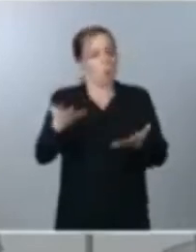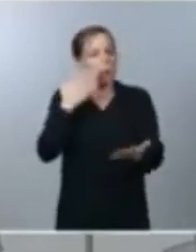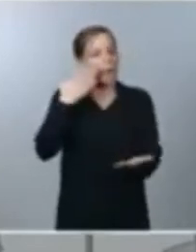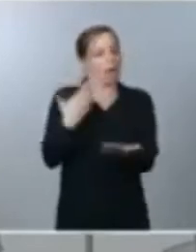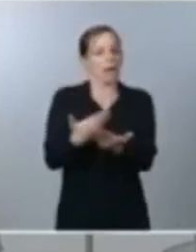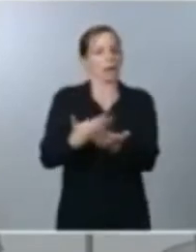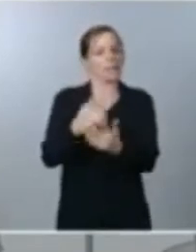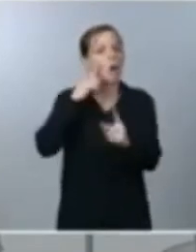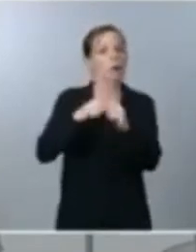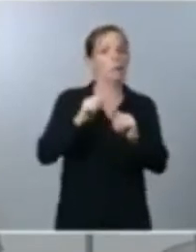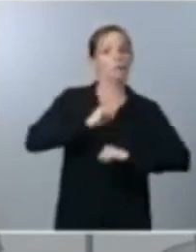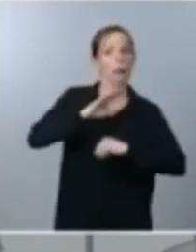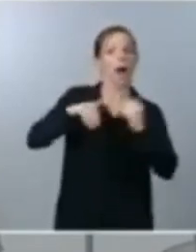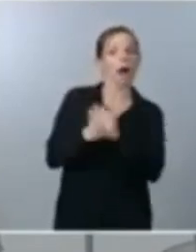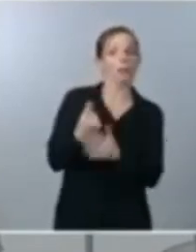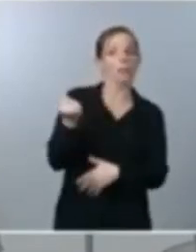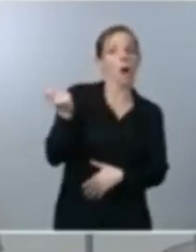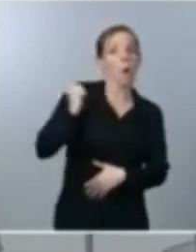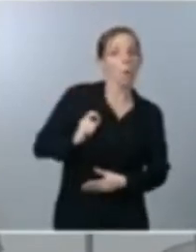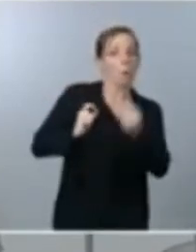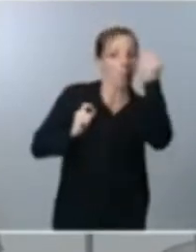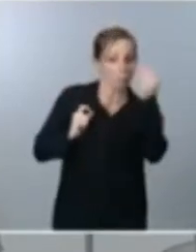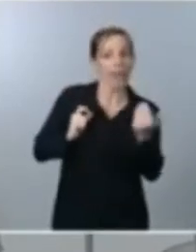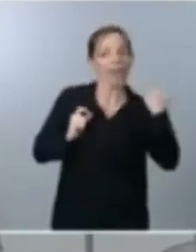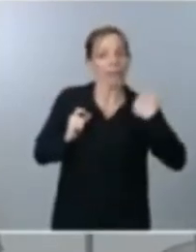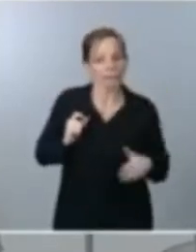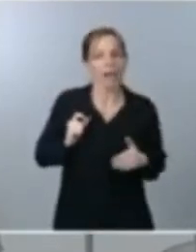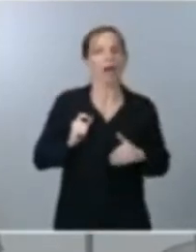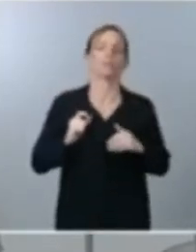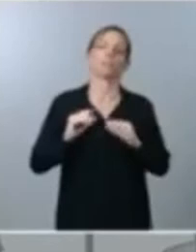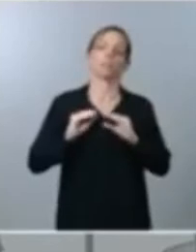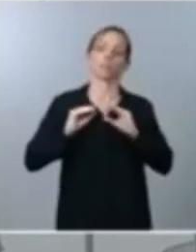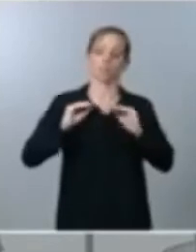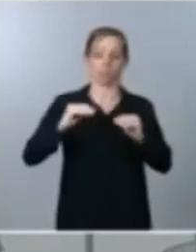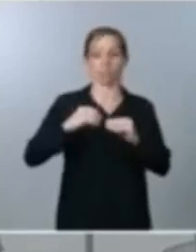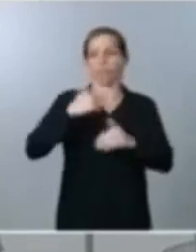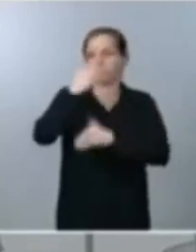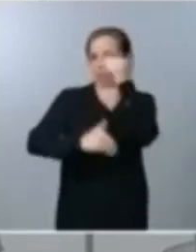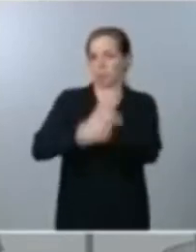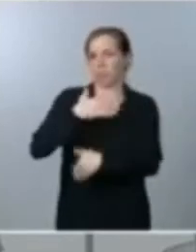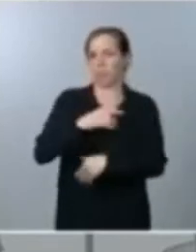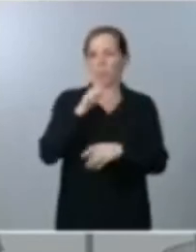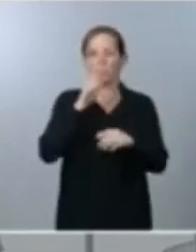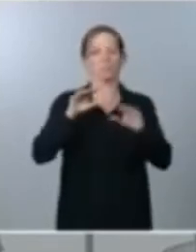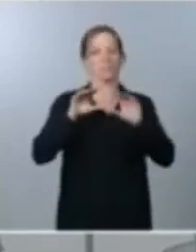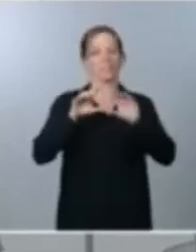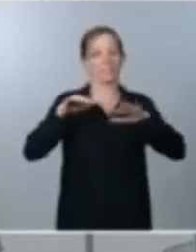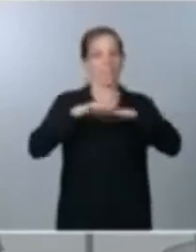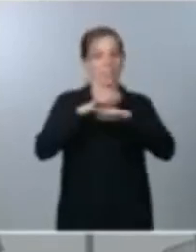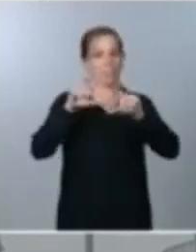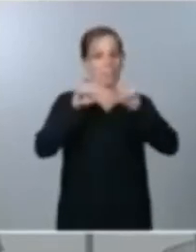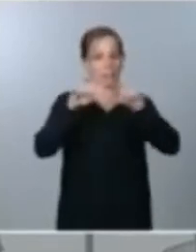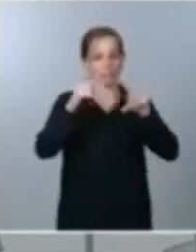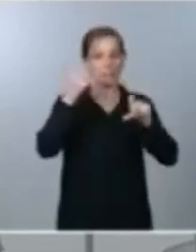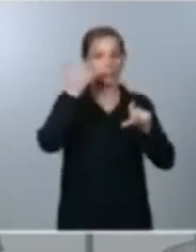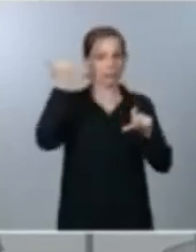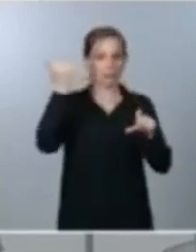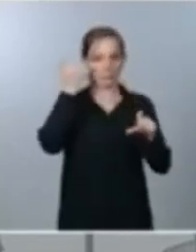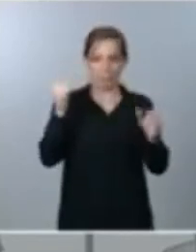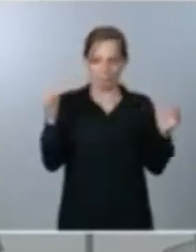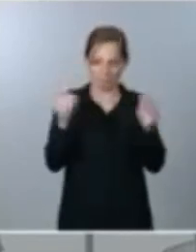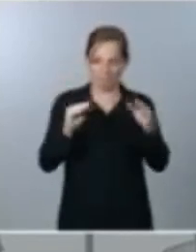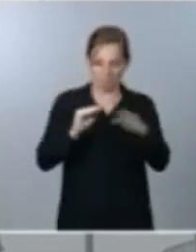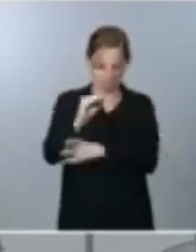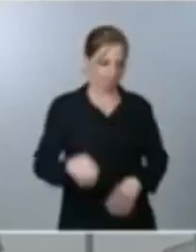de muchísimo tejido de microempresa en nuestro país pero en concreto efectivamente yo